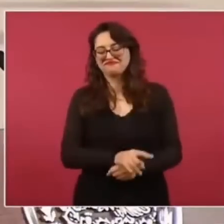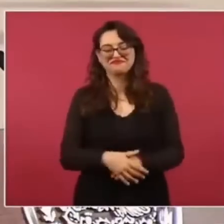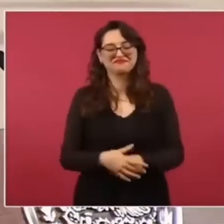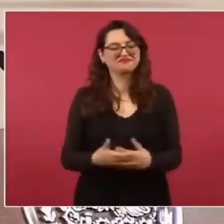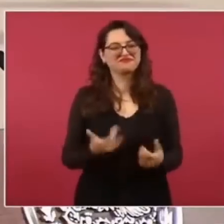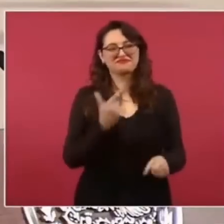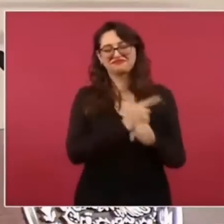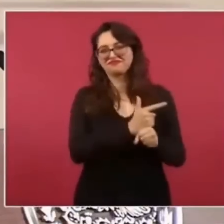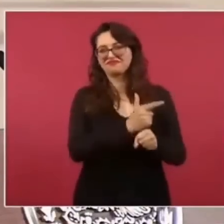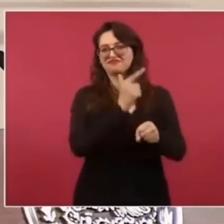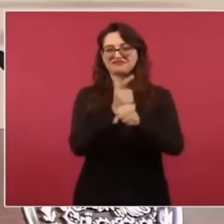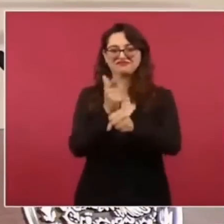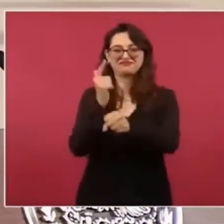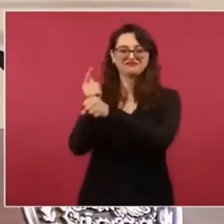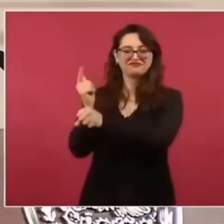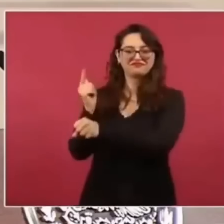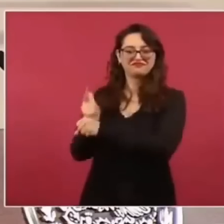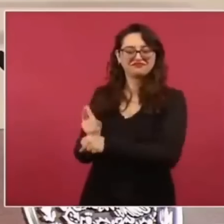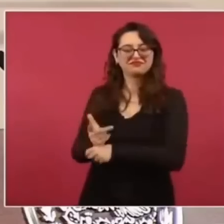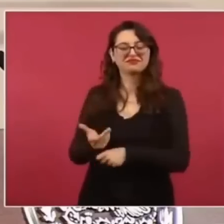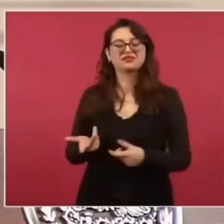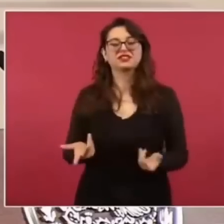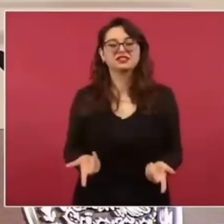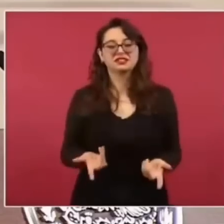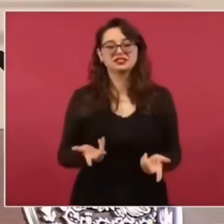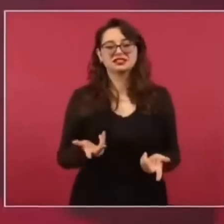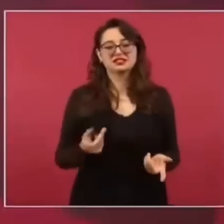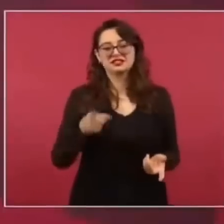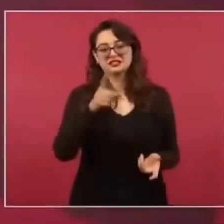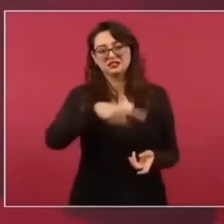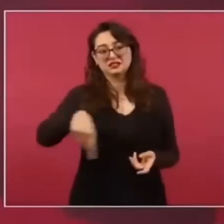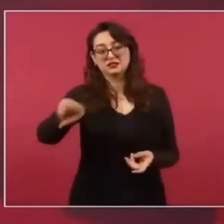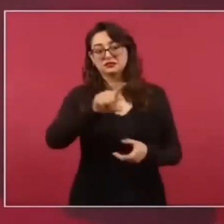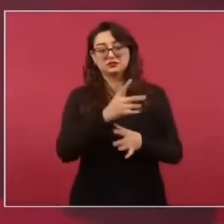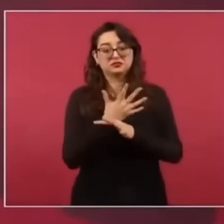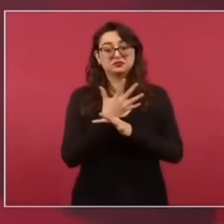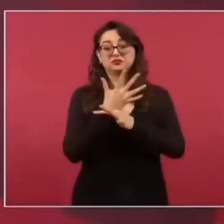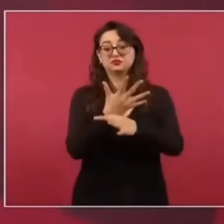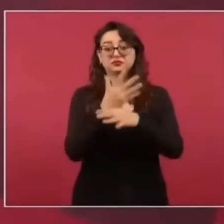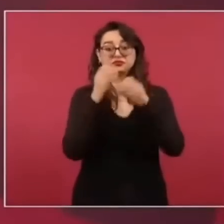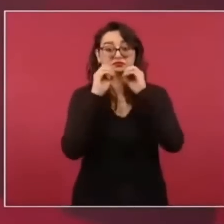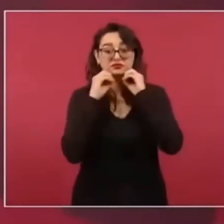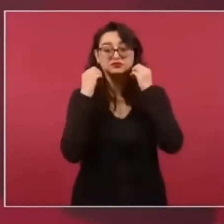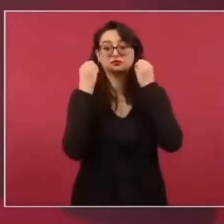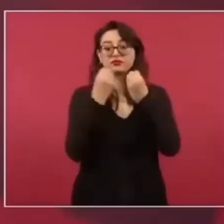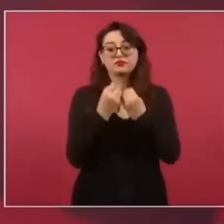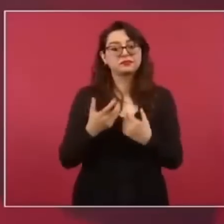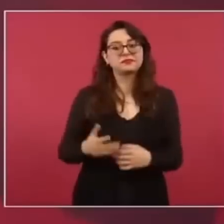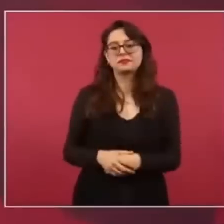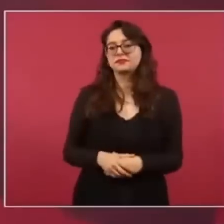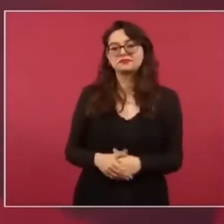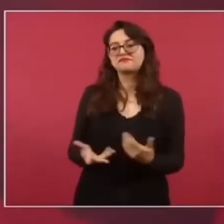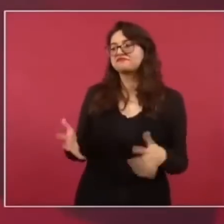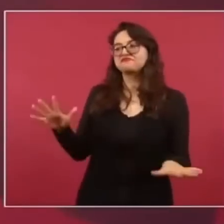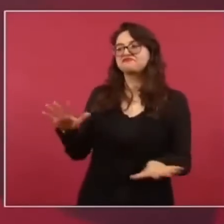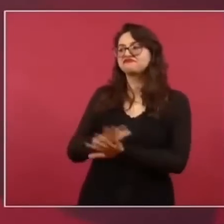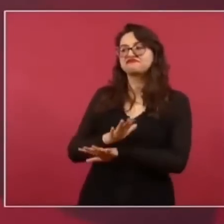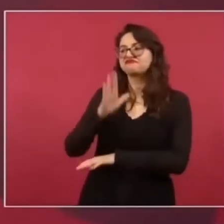Que además sostenían que no se podía llevar a cabo un cambio si no era por la vía armada.